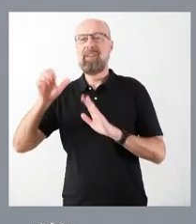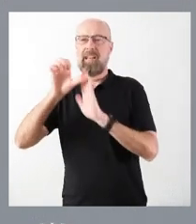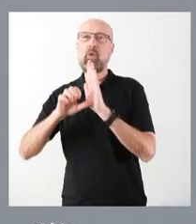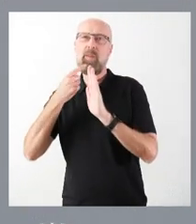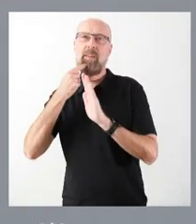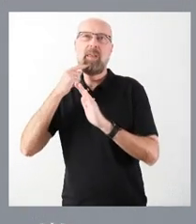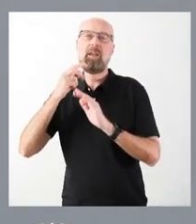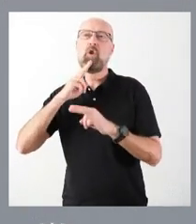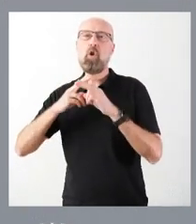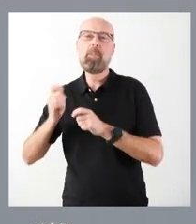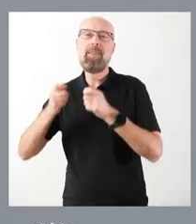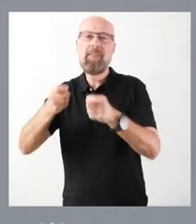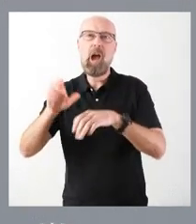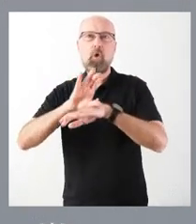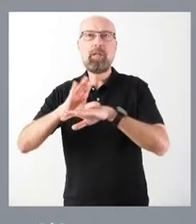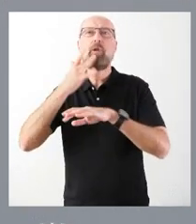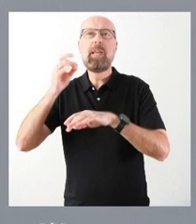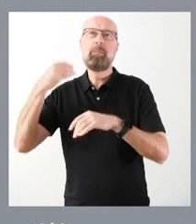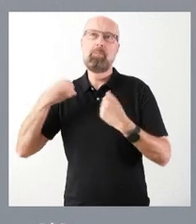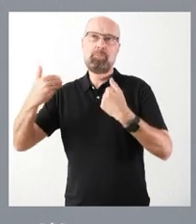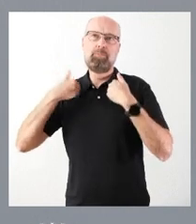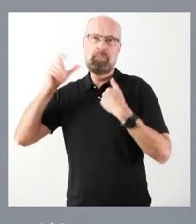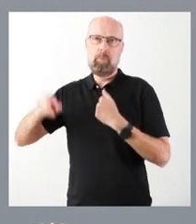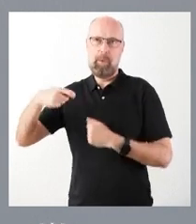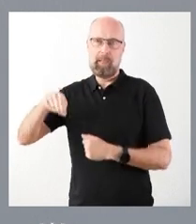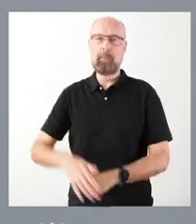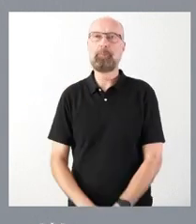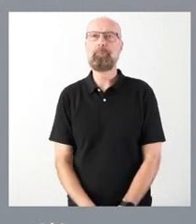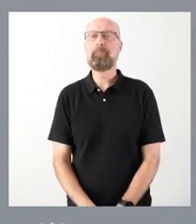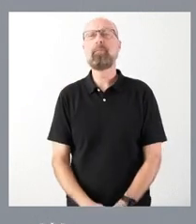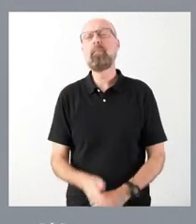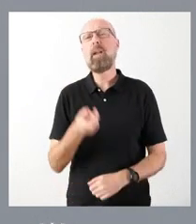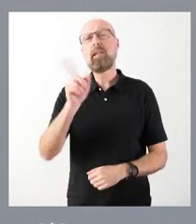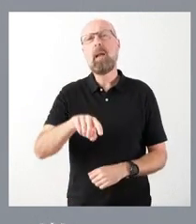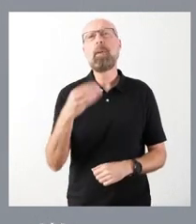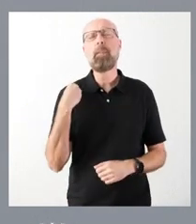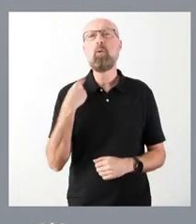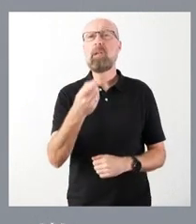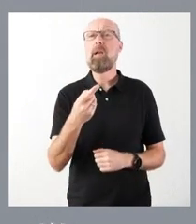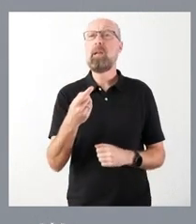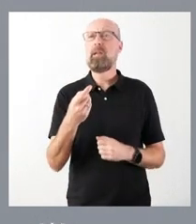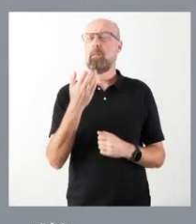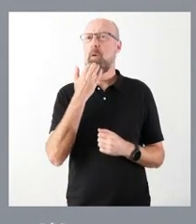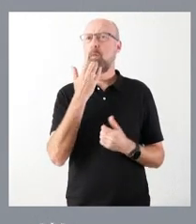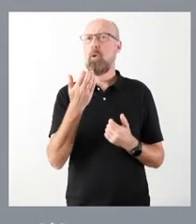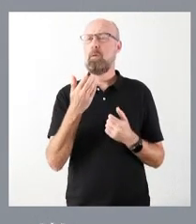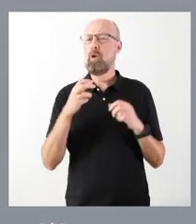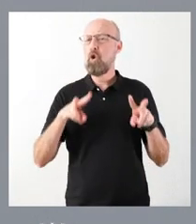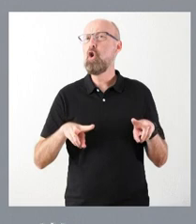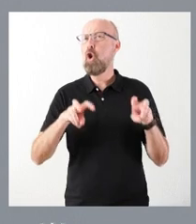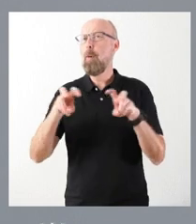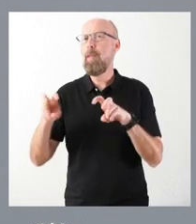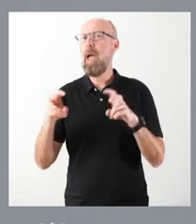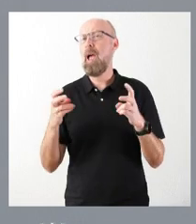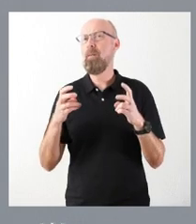nombrar y separar de las responsabilidades a los consejeros. Me planteaba usted cuáles son algunas de las principales novedades en torno